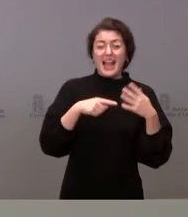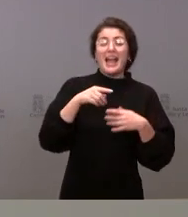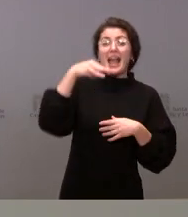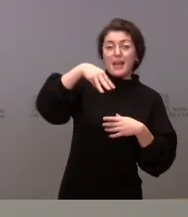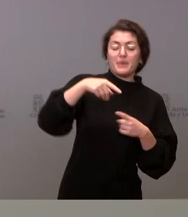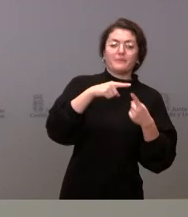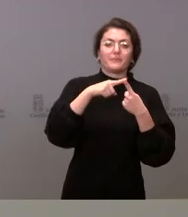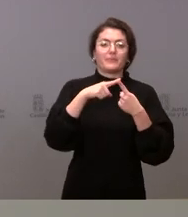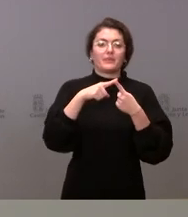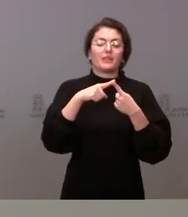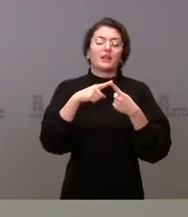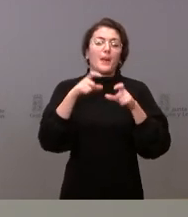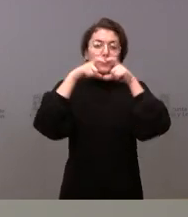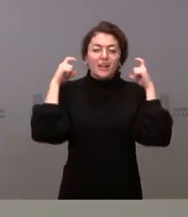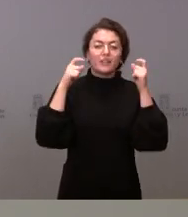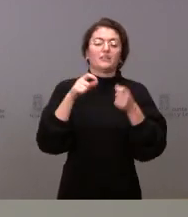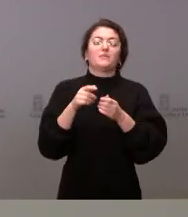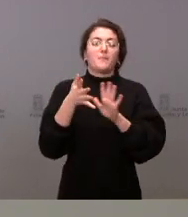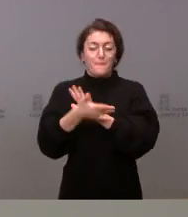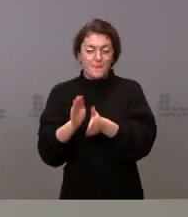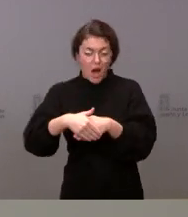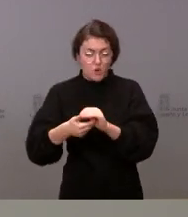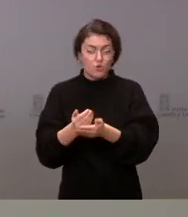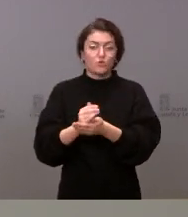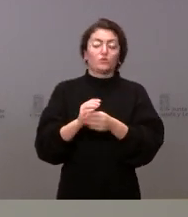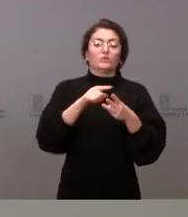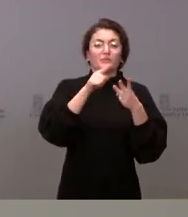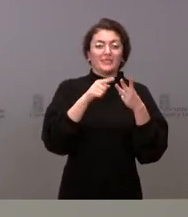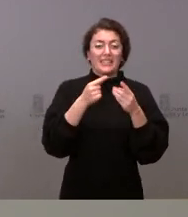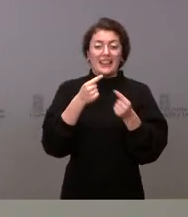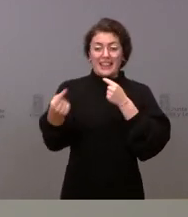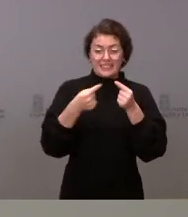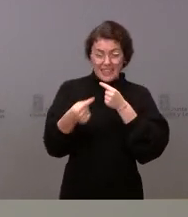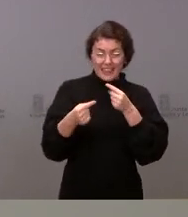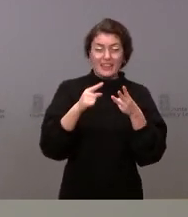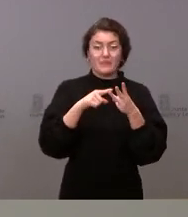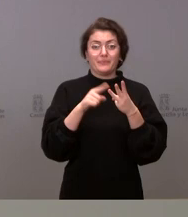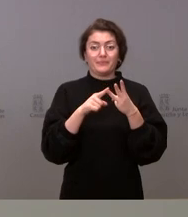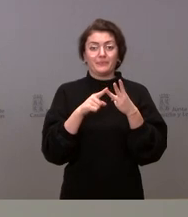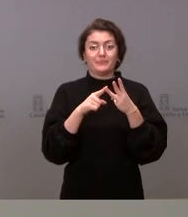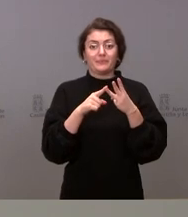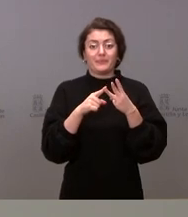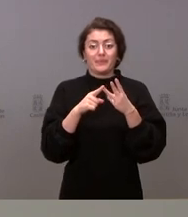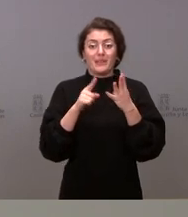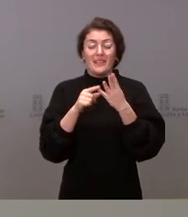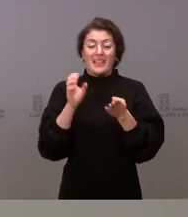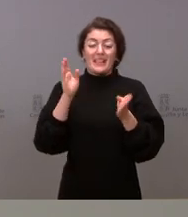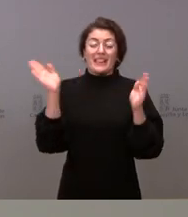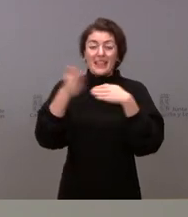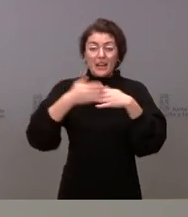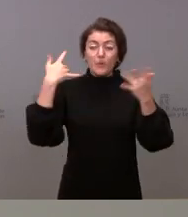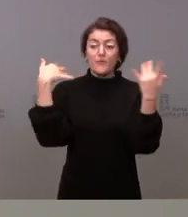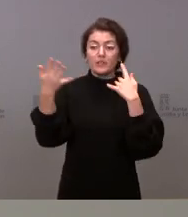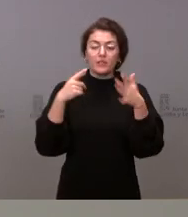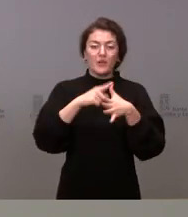lavado de manos, mantener la distancia de seguridad, ventilación de los espacios cerrados, la distancia social